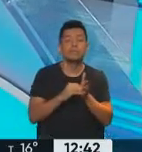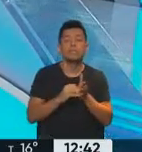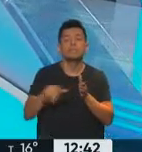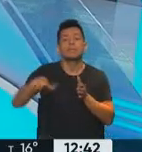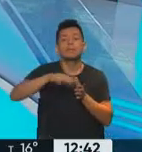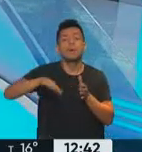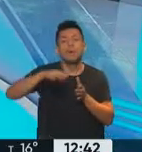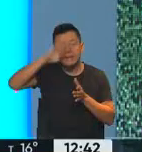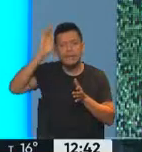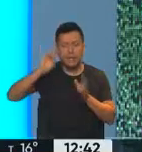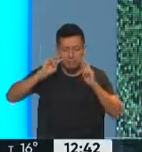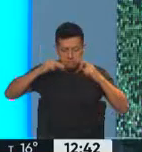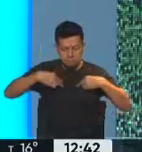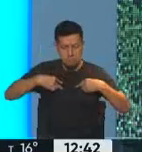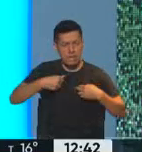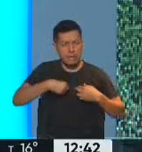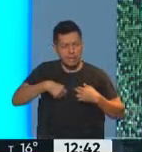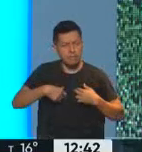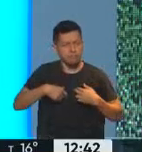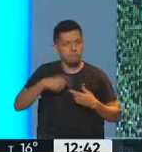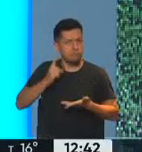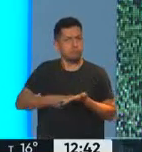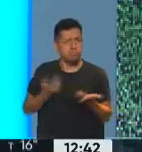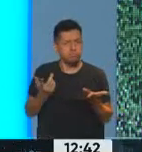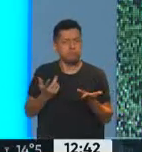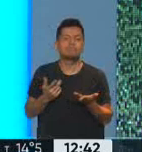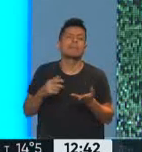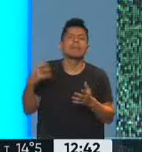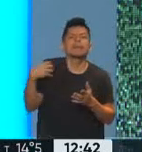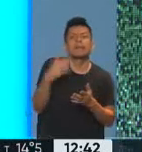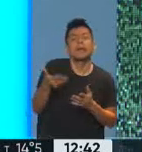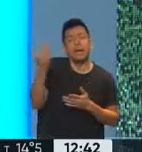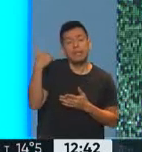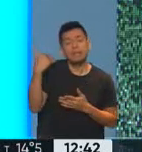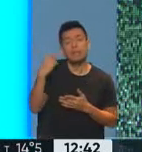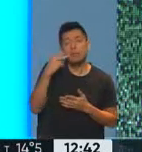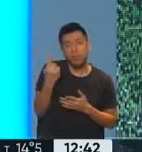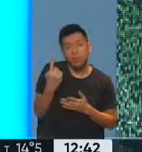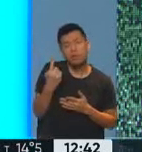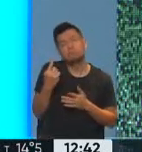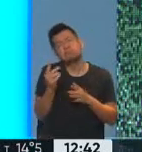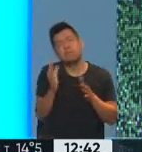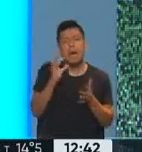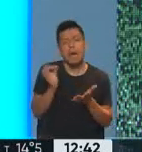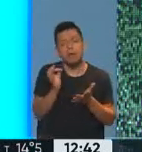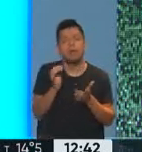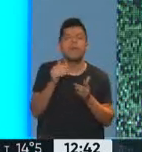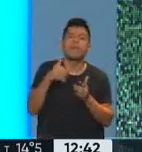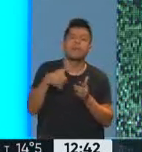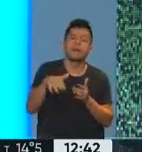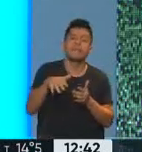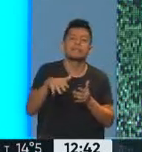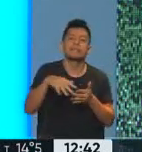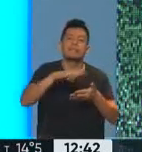los indígenas. Sí, de manera general, porque ya hubo antecedentes en el año 2001, luego hubo una planilla